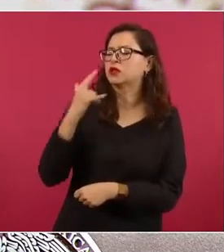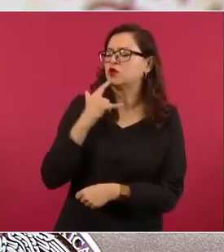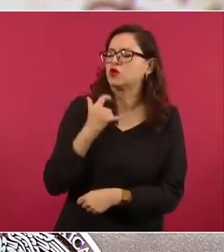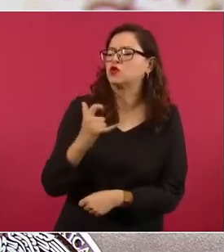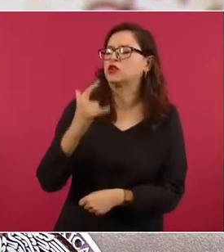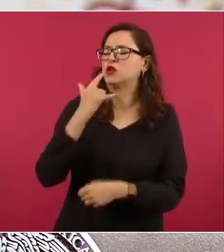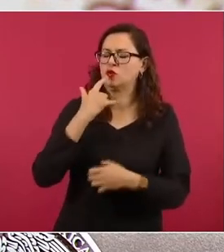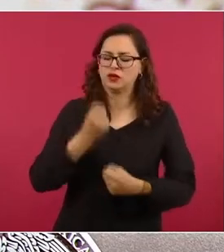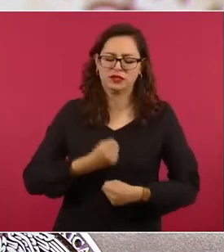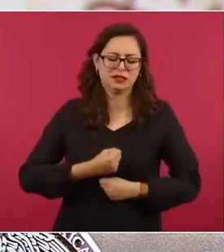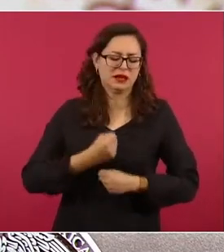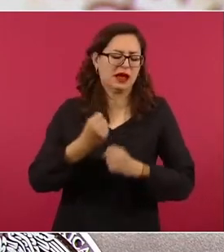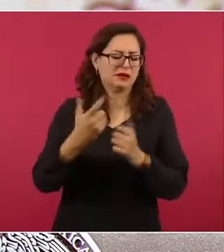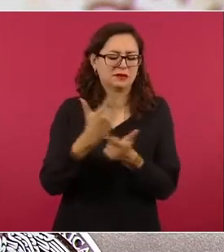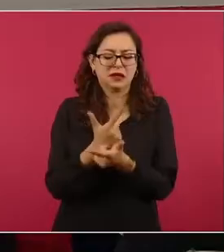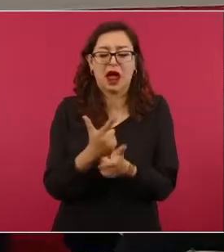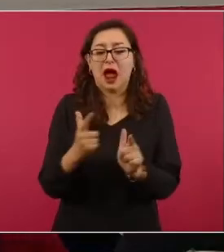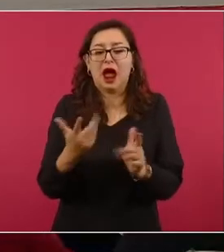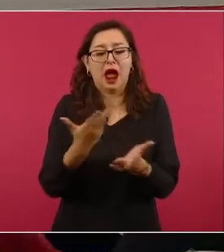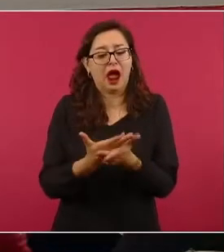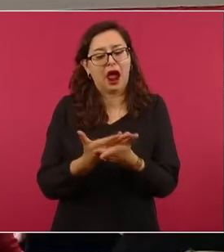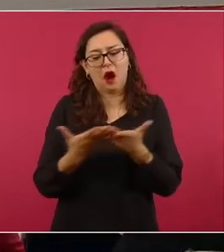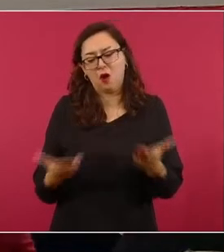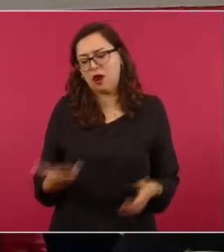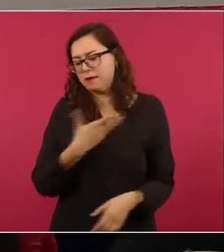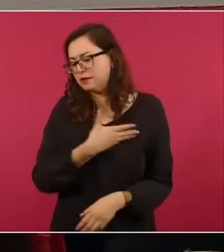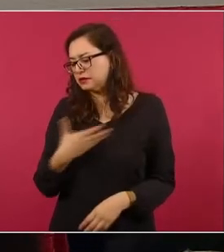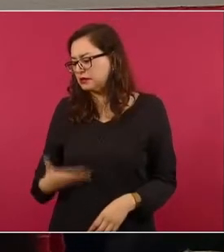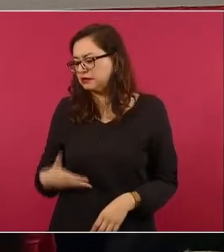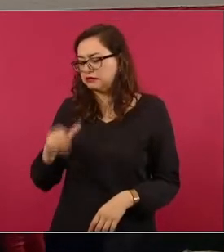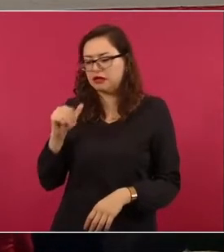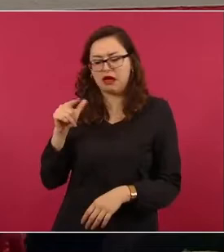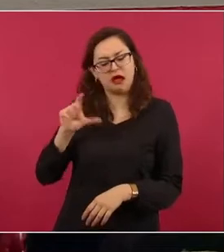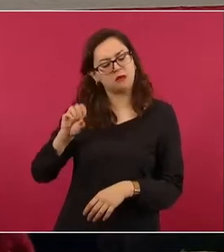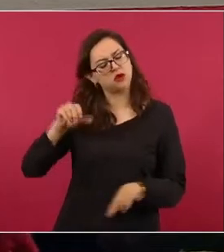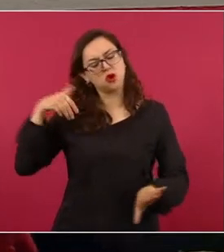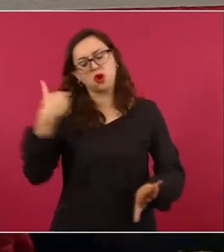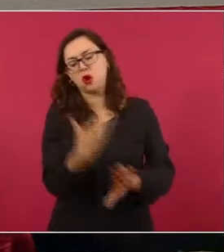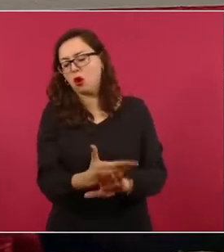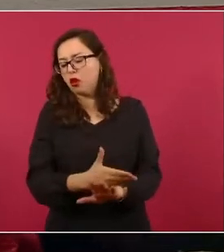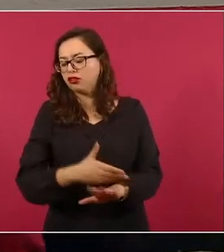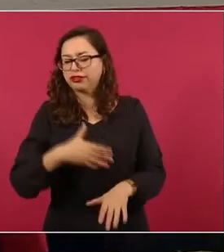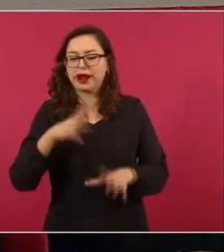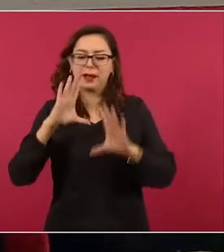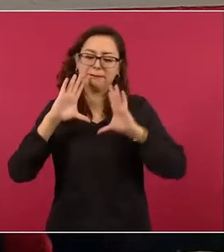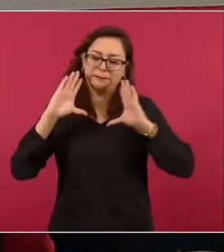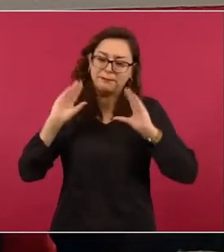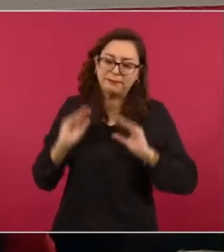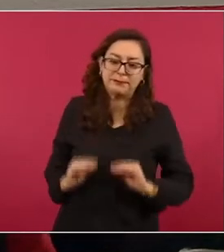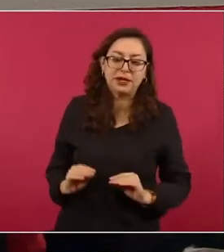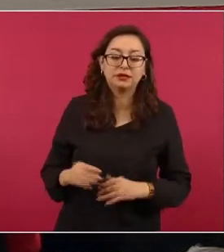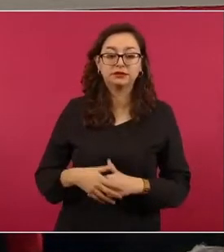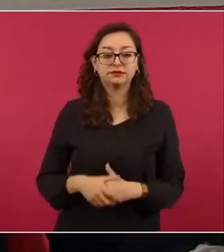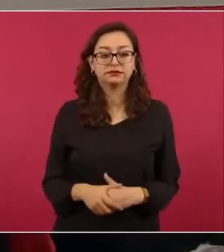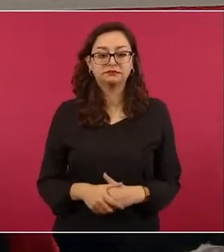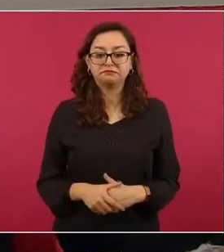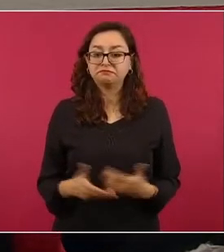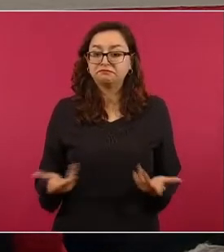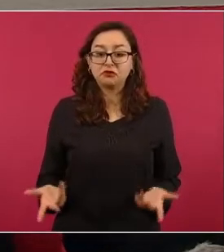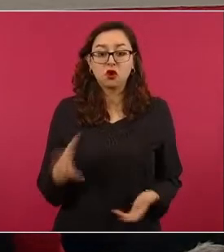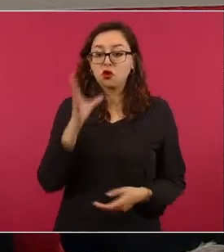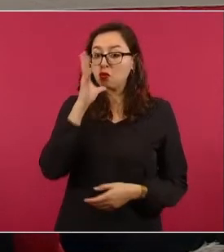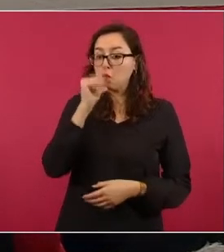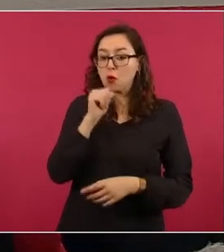bajo el ataque coordinado por el presidente Andrés Manuel López Obrador. La crítica no es tolerable,